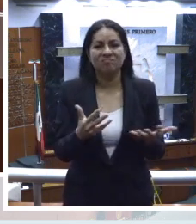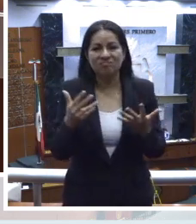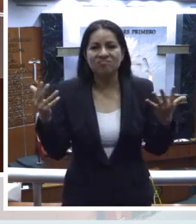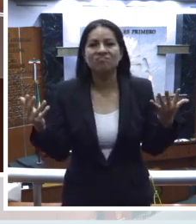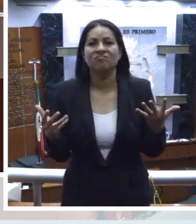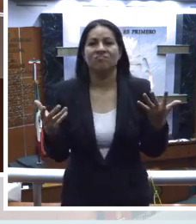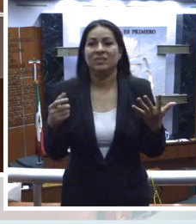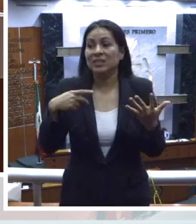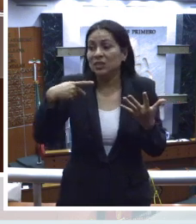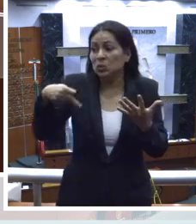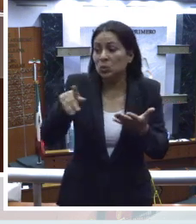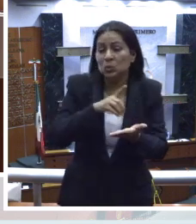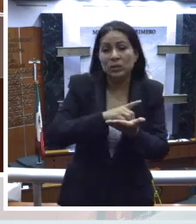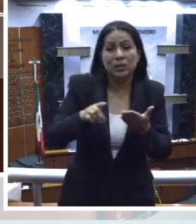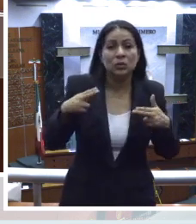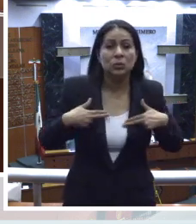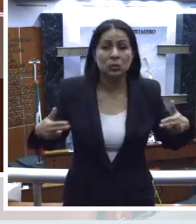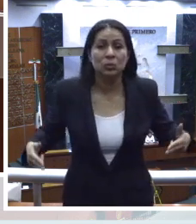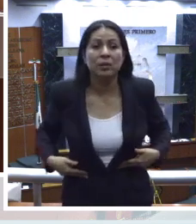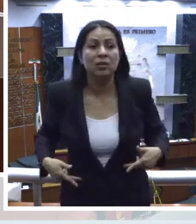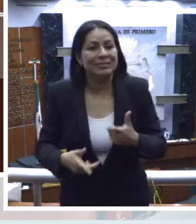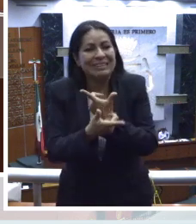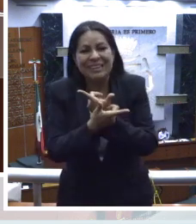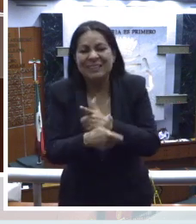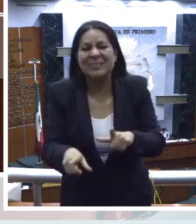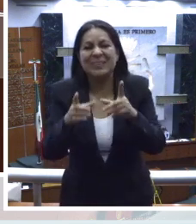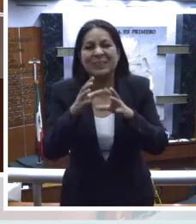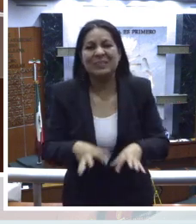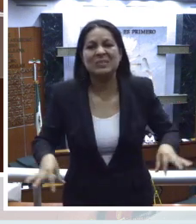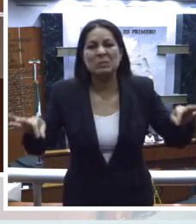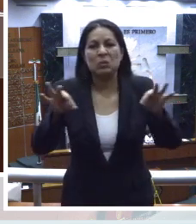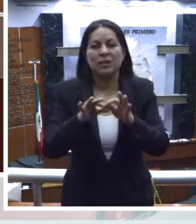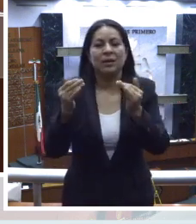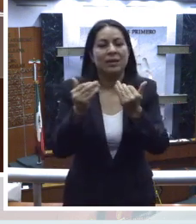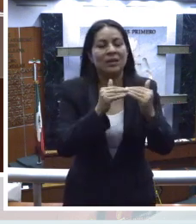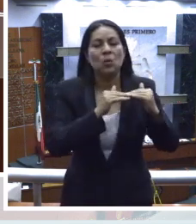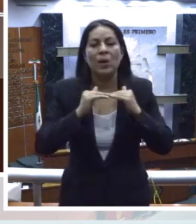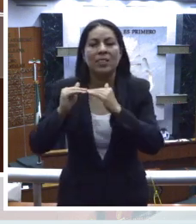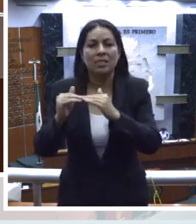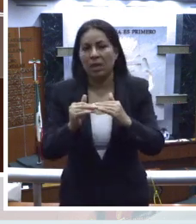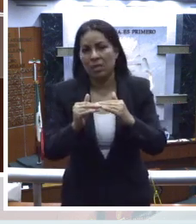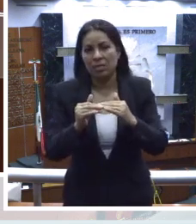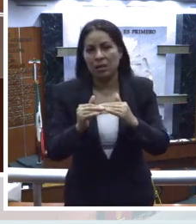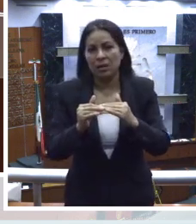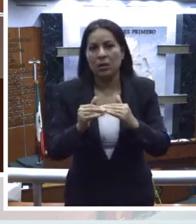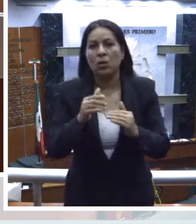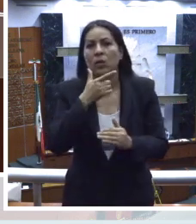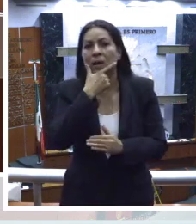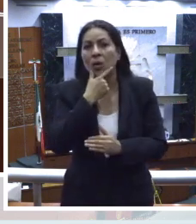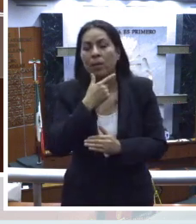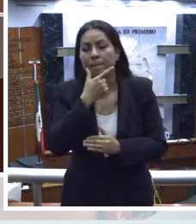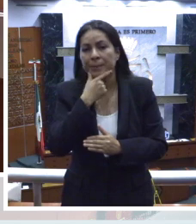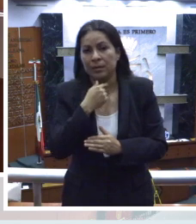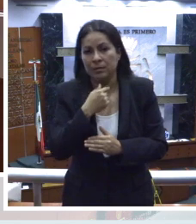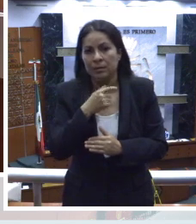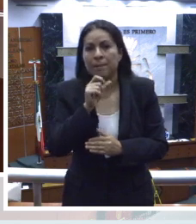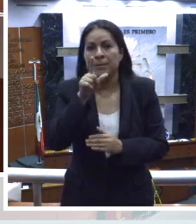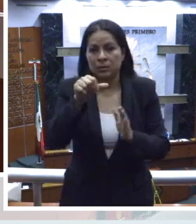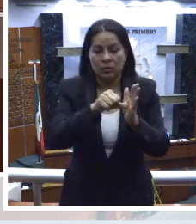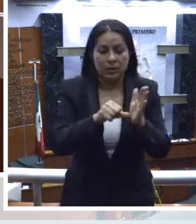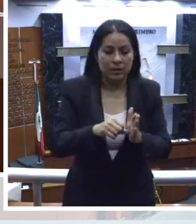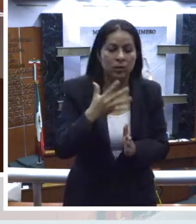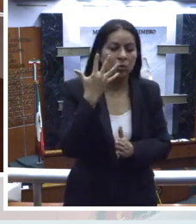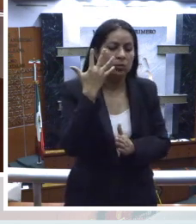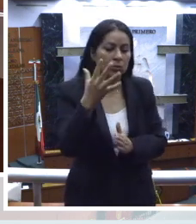y el goce de sus derechos humanos y las libertades fundamentales en igualdad de condiciones con el hombre. Asimismo, el artículo